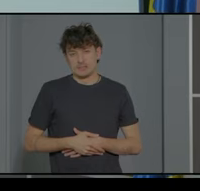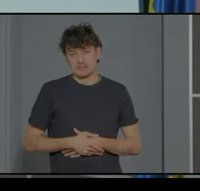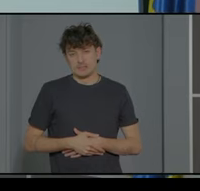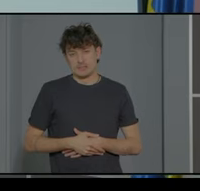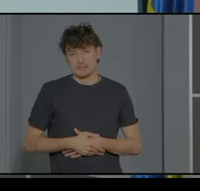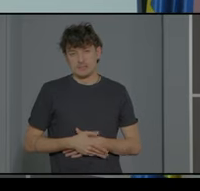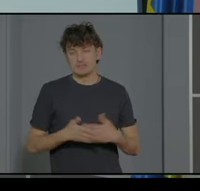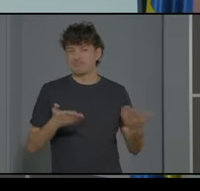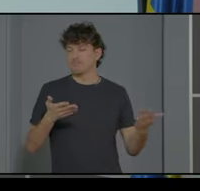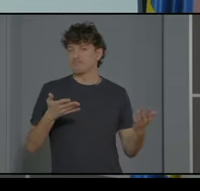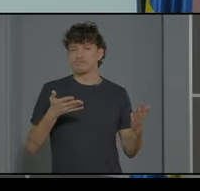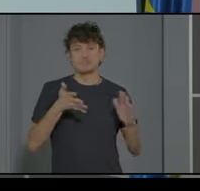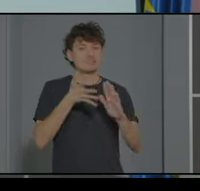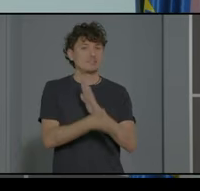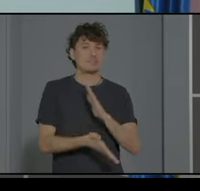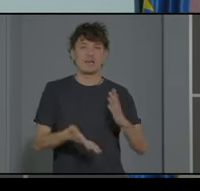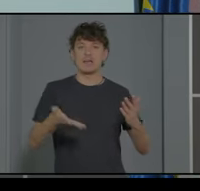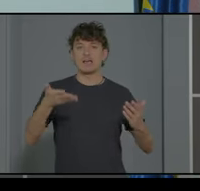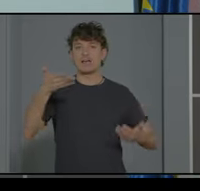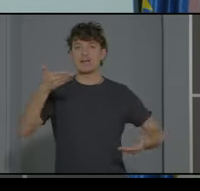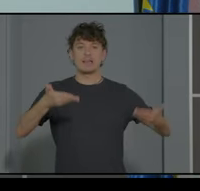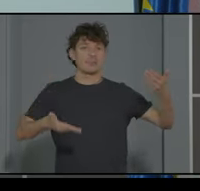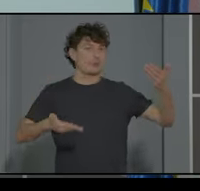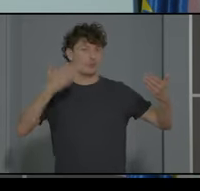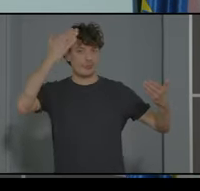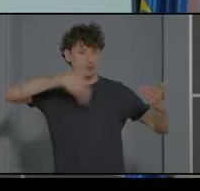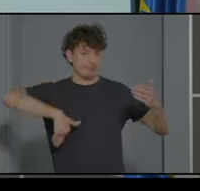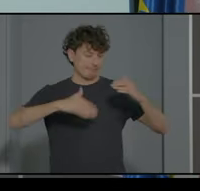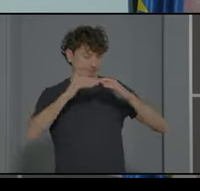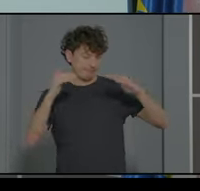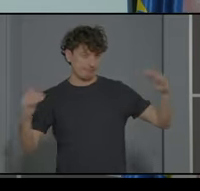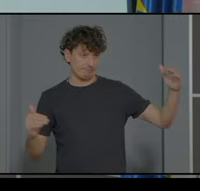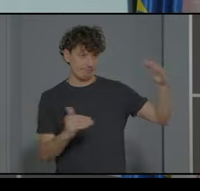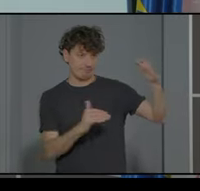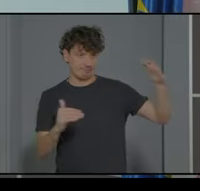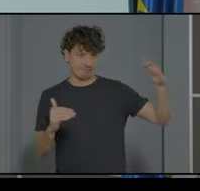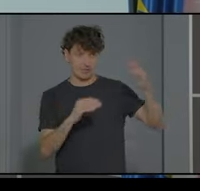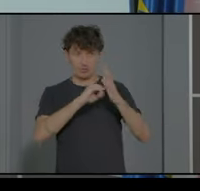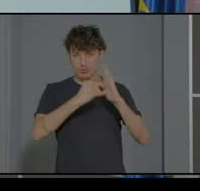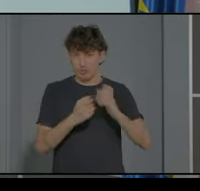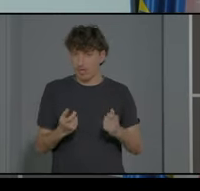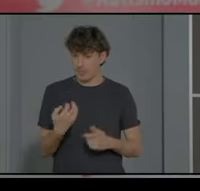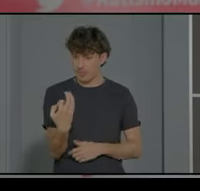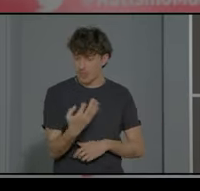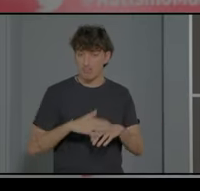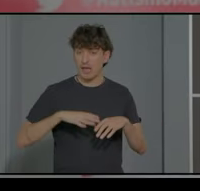no es un equilibrio esto es un desequilibrio que hay que solucionar no por la educación especial